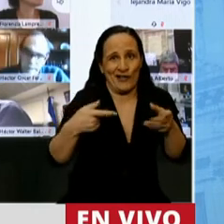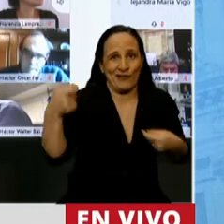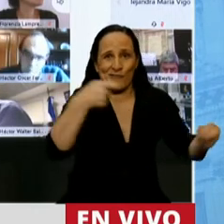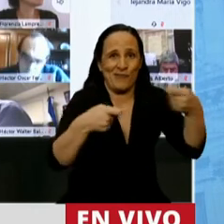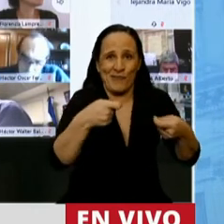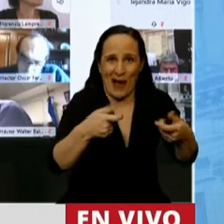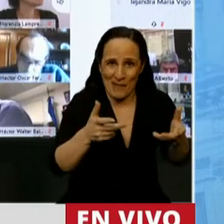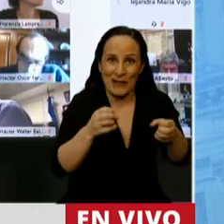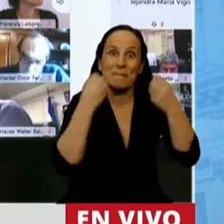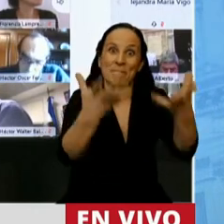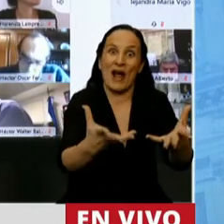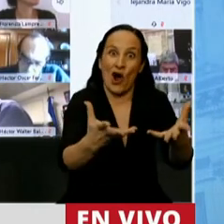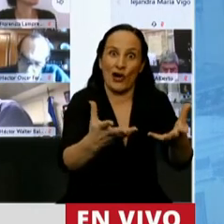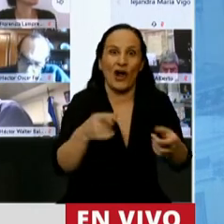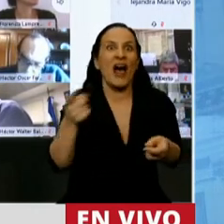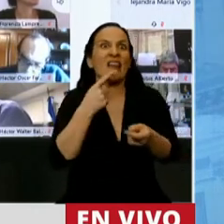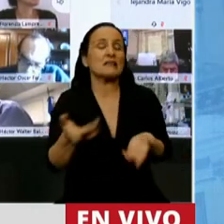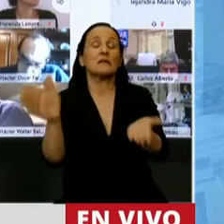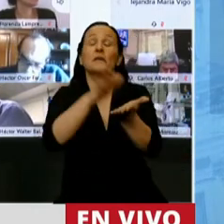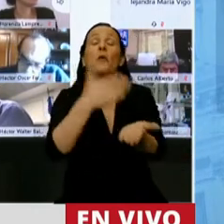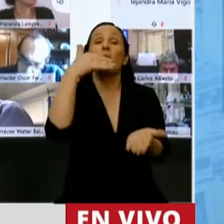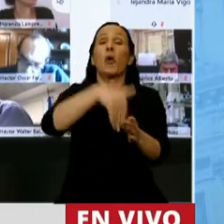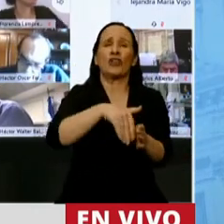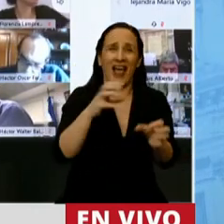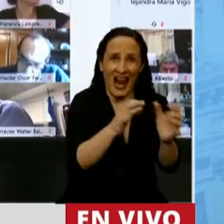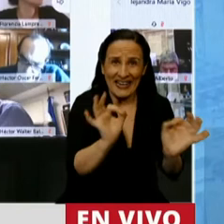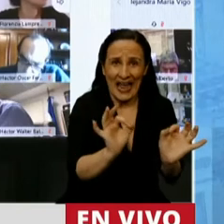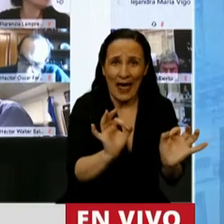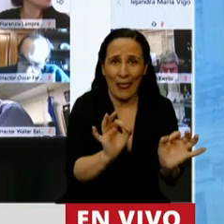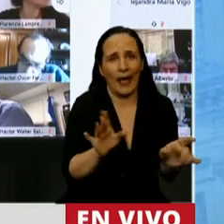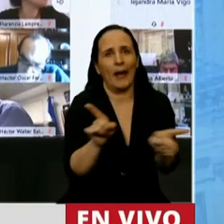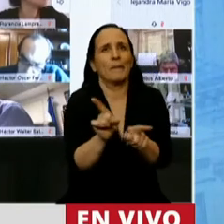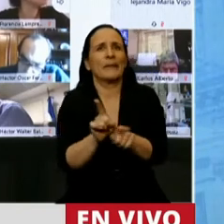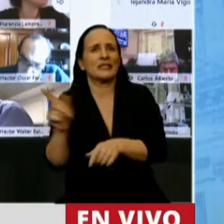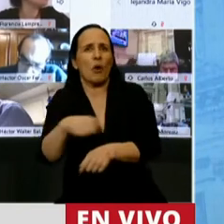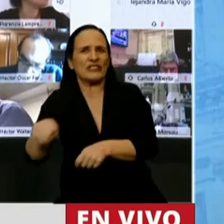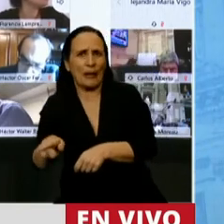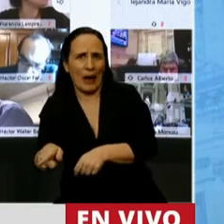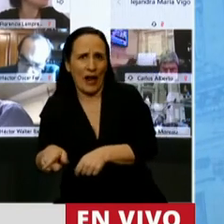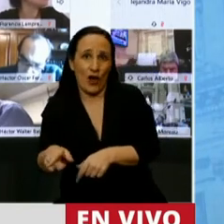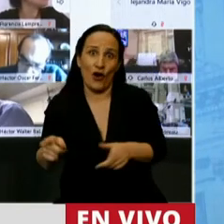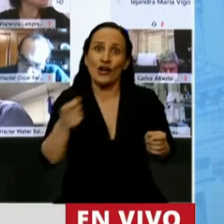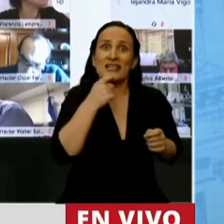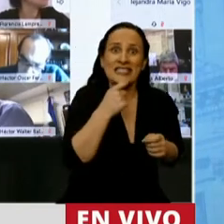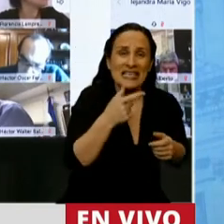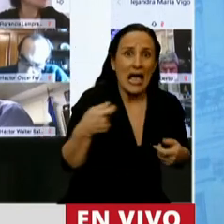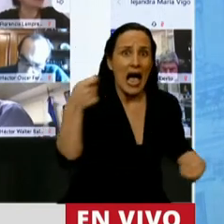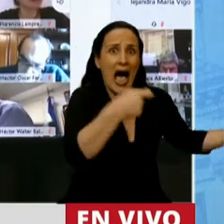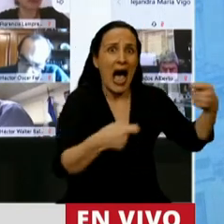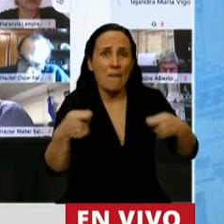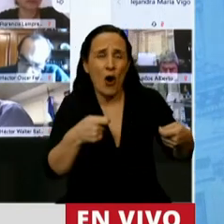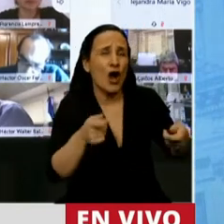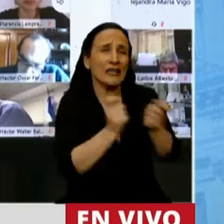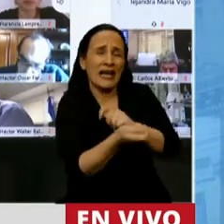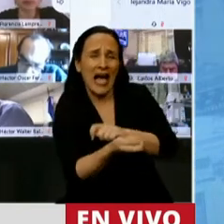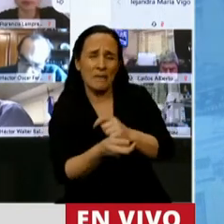cerrado, dicen que somos una escribanía. Si escuchamos y tomamos lo que los sectores opinan, nos dicen que por qué hacemos tantos